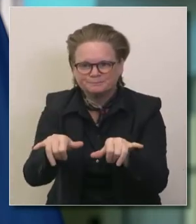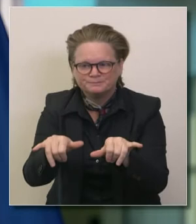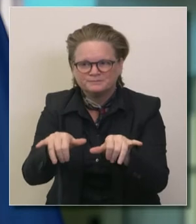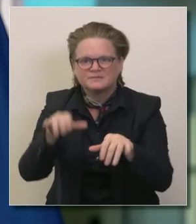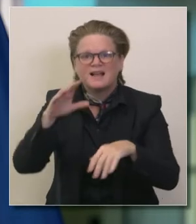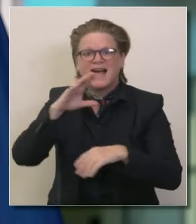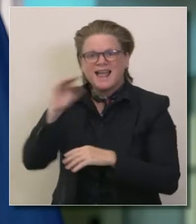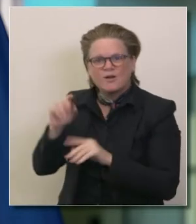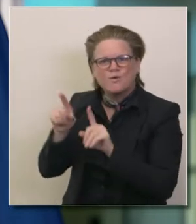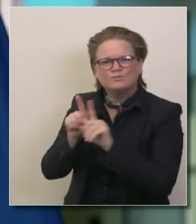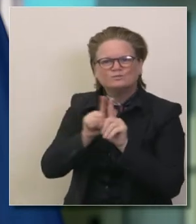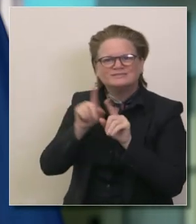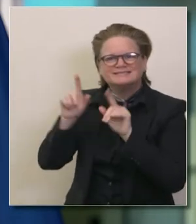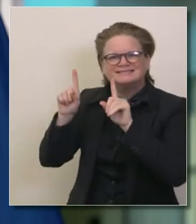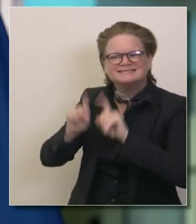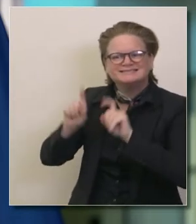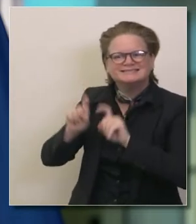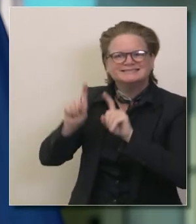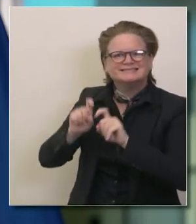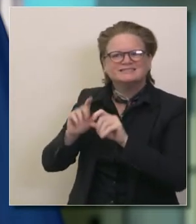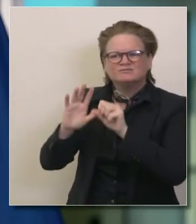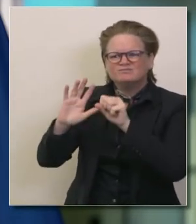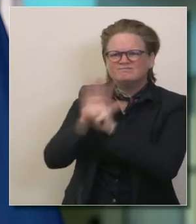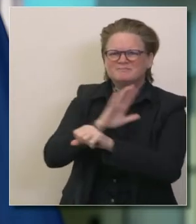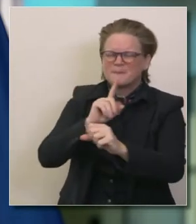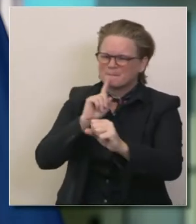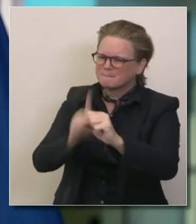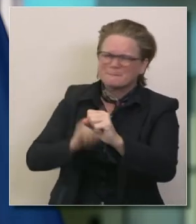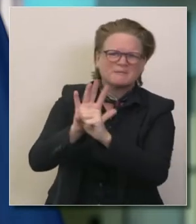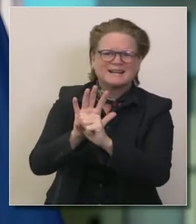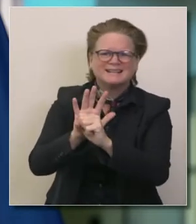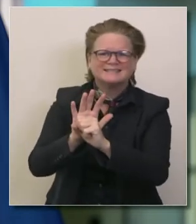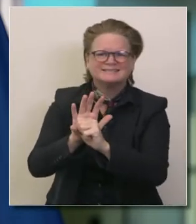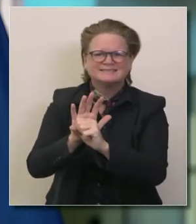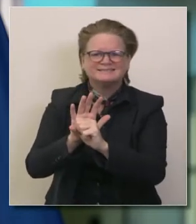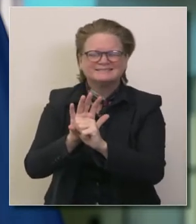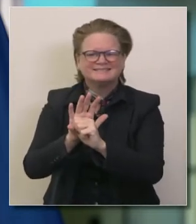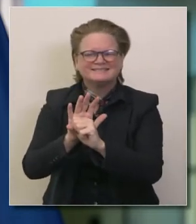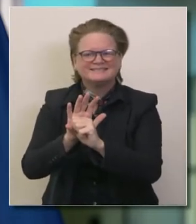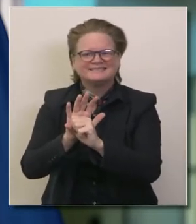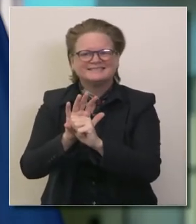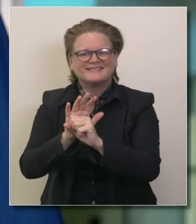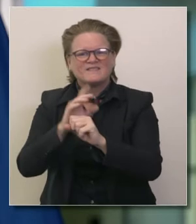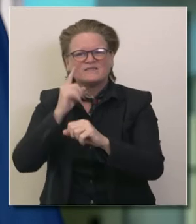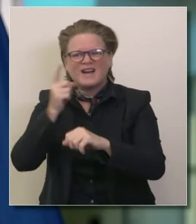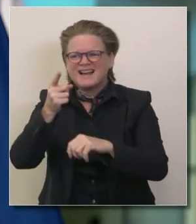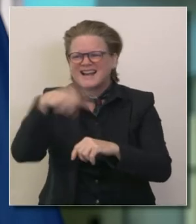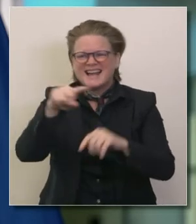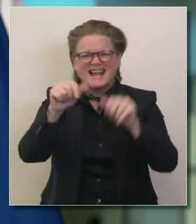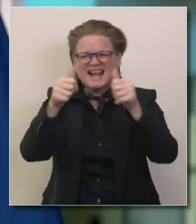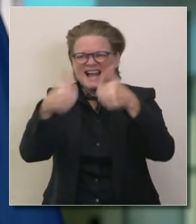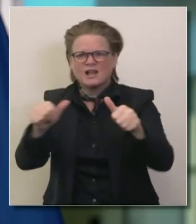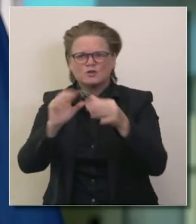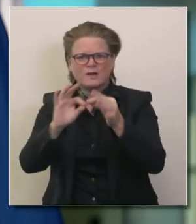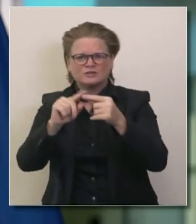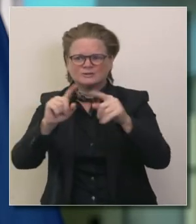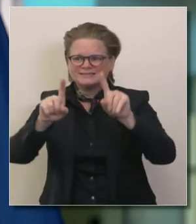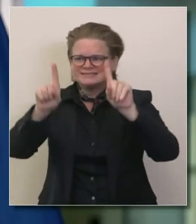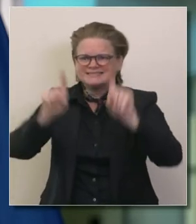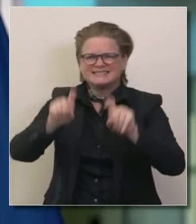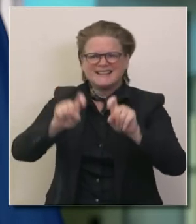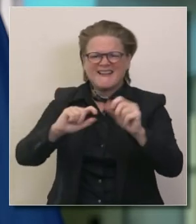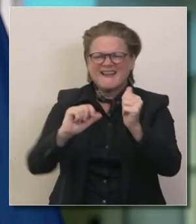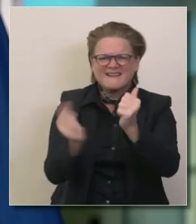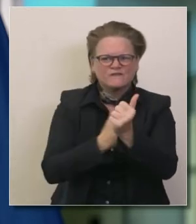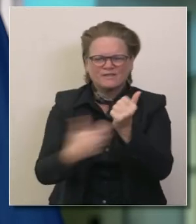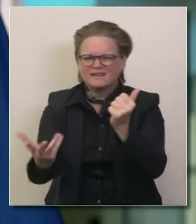mayor particularmente en la cuestión de pruebas a lo que estamos comprometidos a abordarlo de frente así que